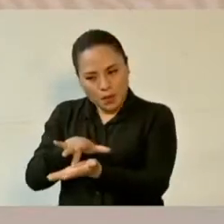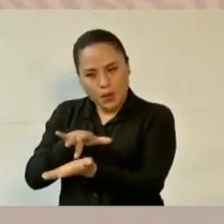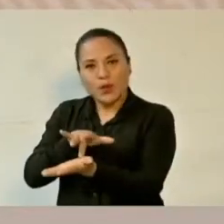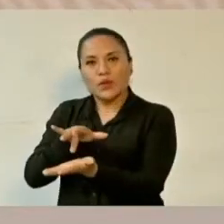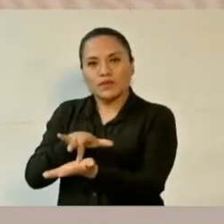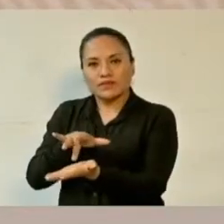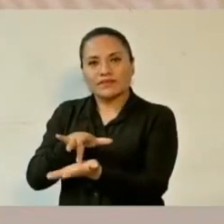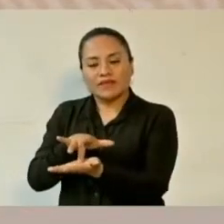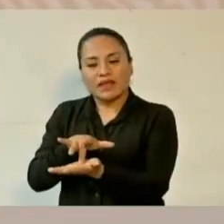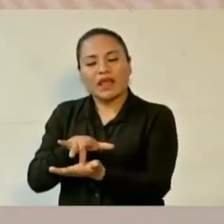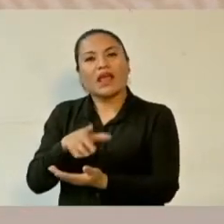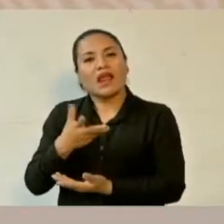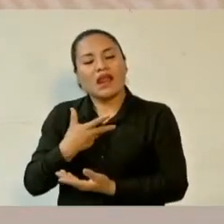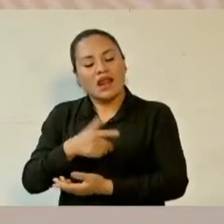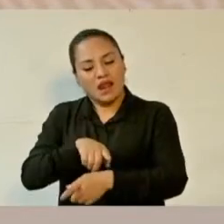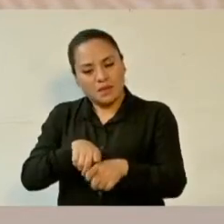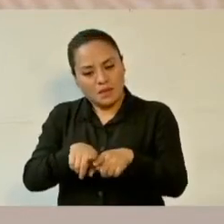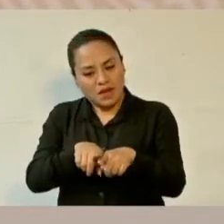la fraternidad,